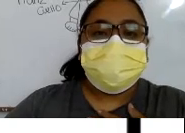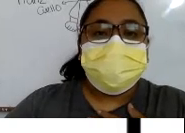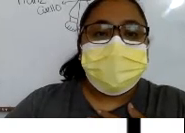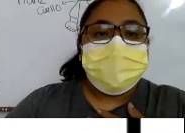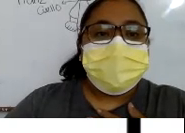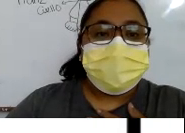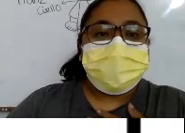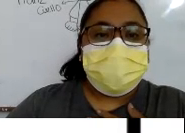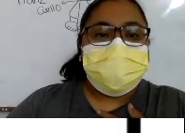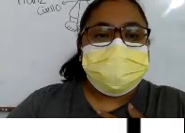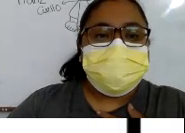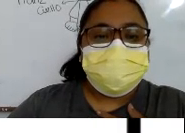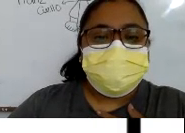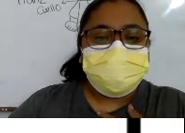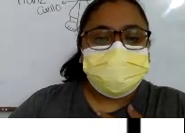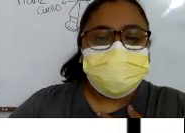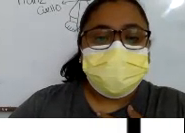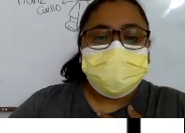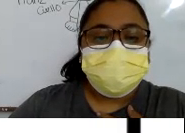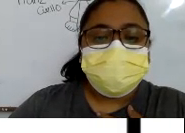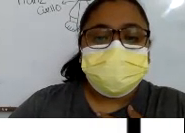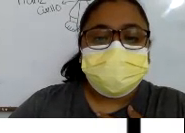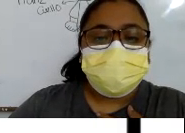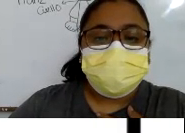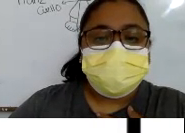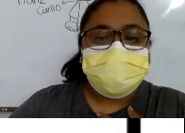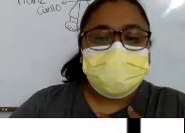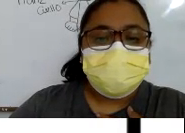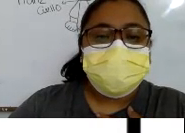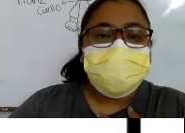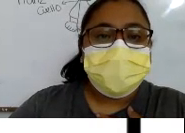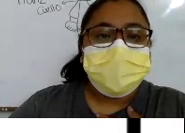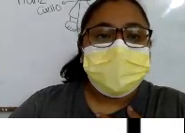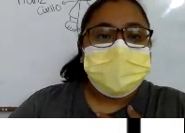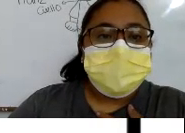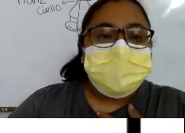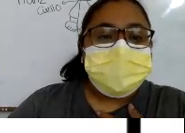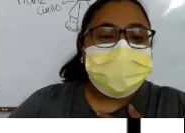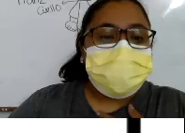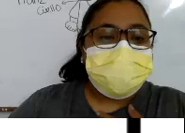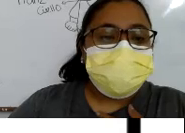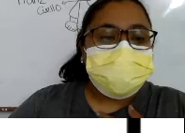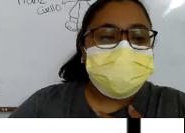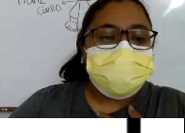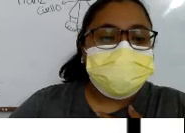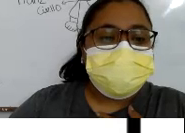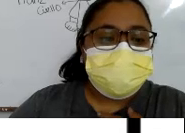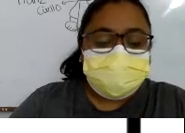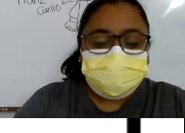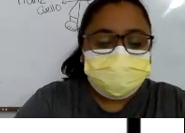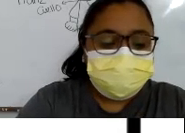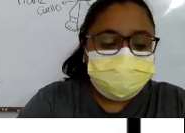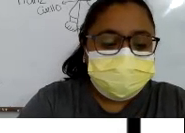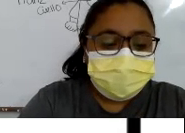Acá Pecho Ahorita Te escucho Dame chance Camilo Uy Varias partes Andamos